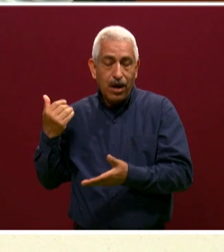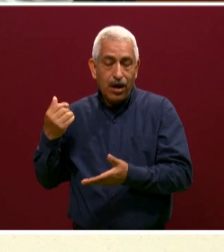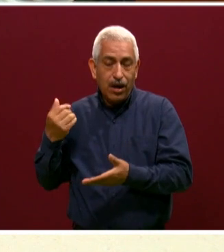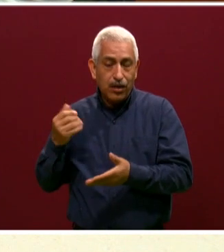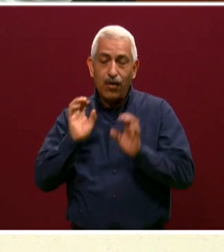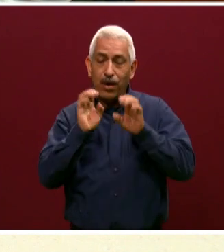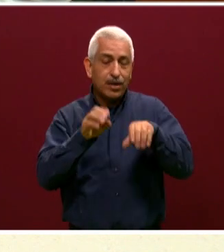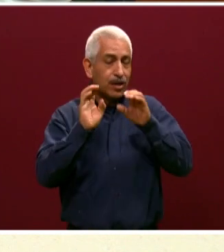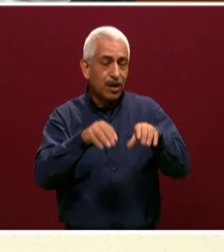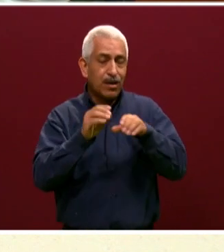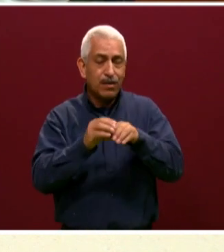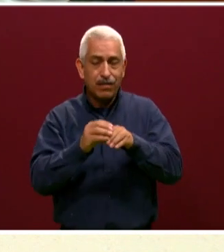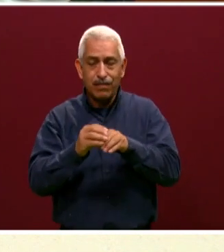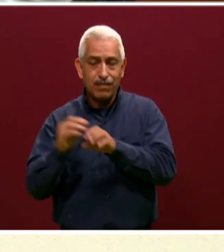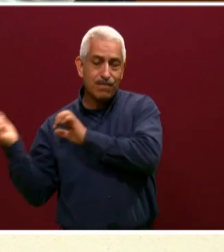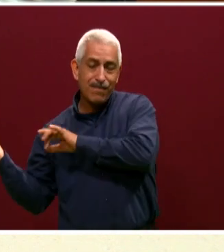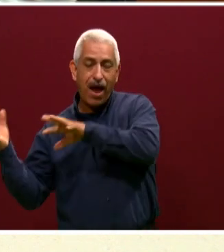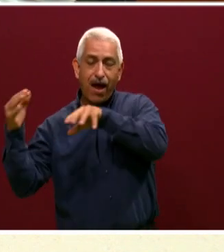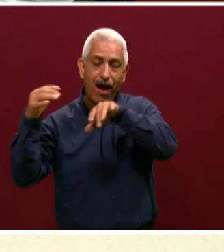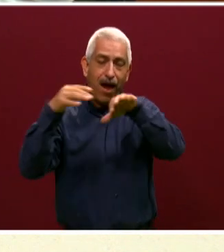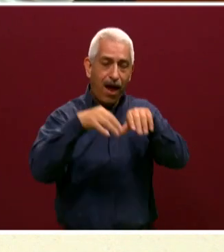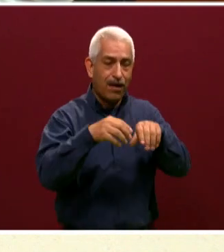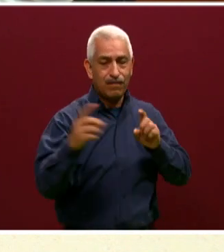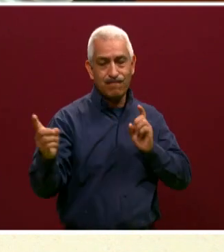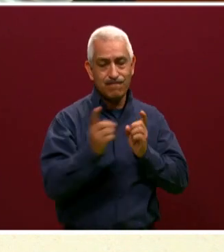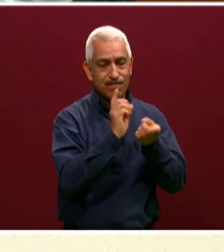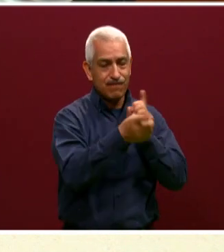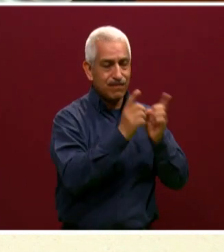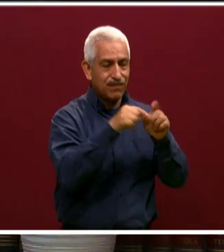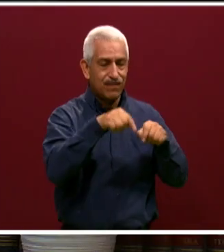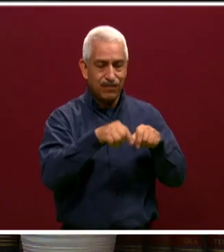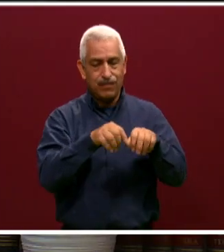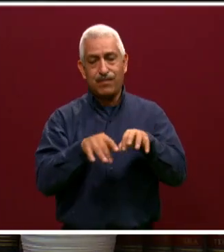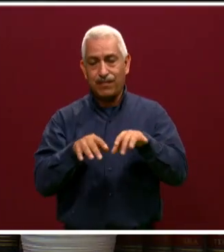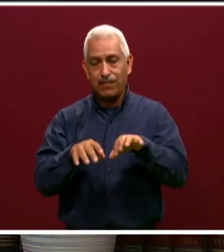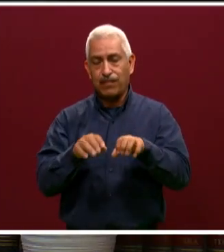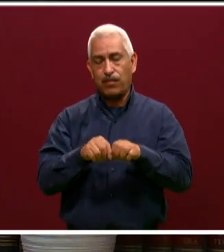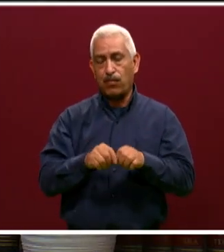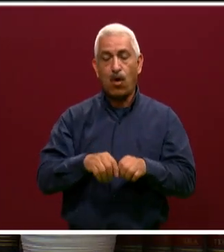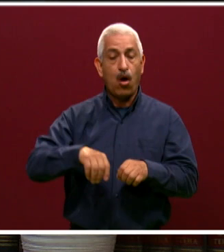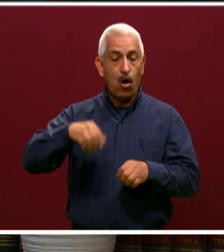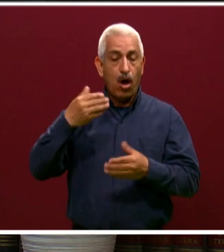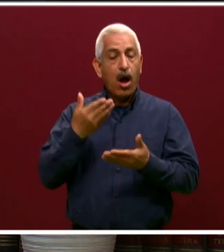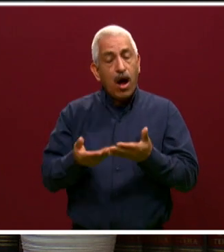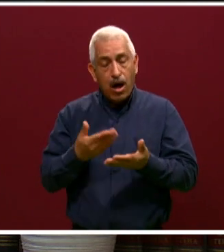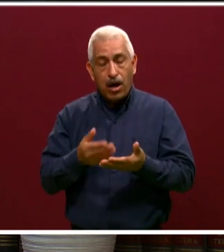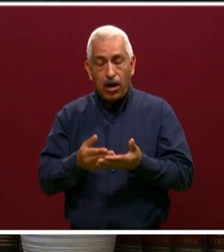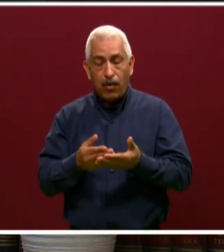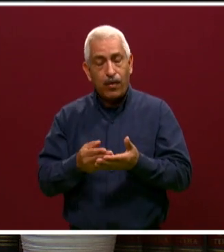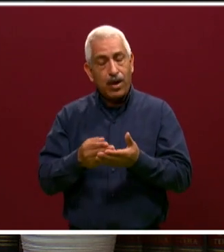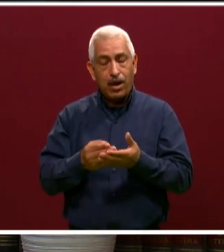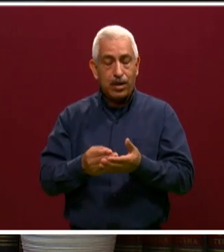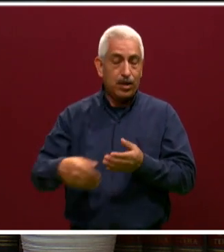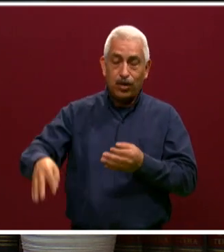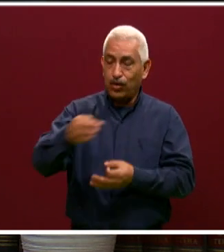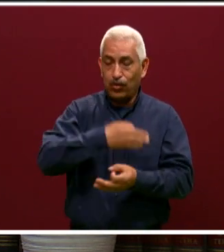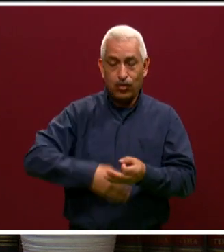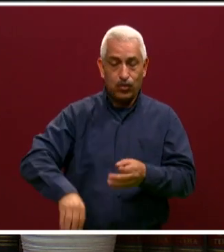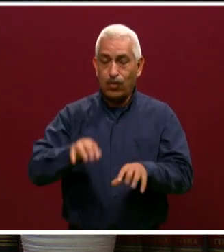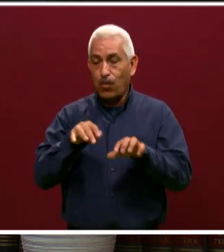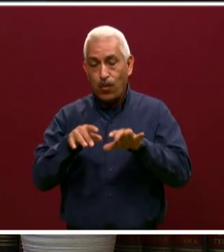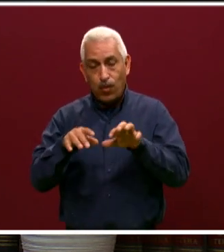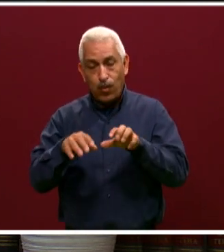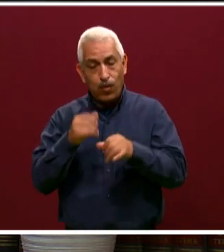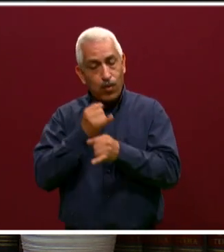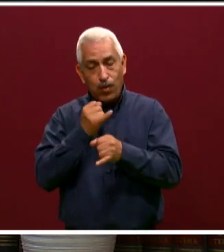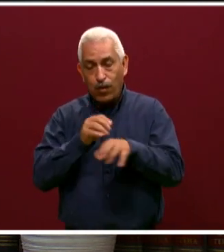eran de carácter presencial. Exactamente. Hoy las inscripciones van a ser de carácter digital, ¿no? Ahora todo cambia. Hoy la pandemia nos está haciendo